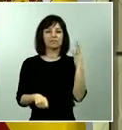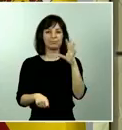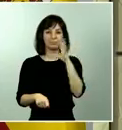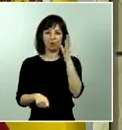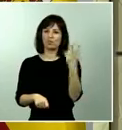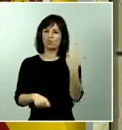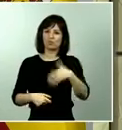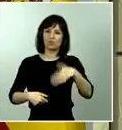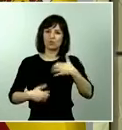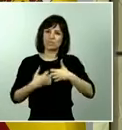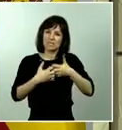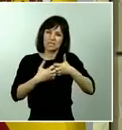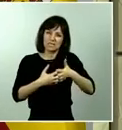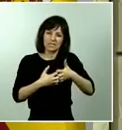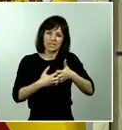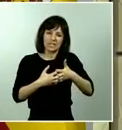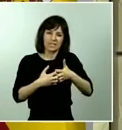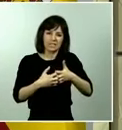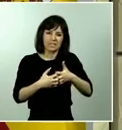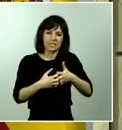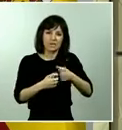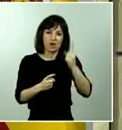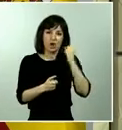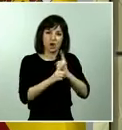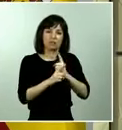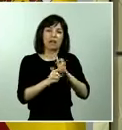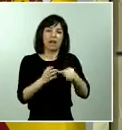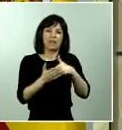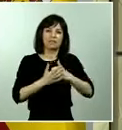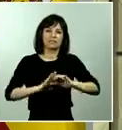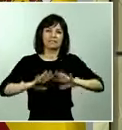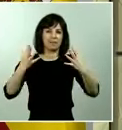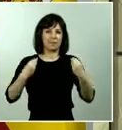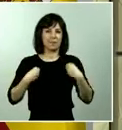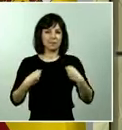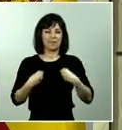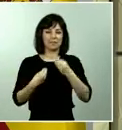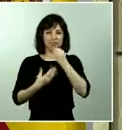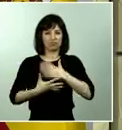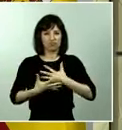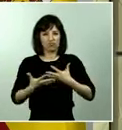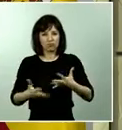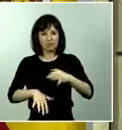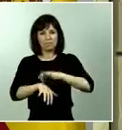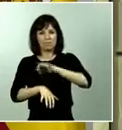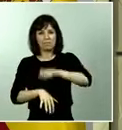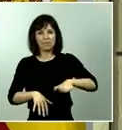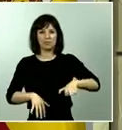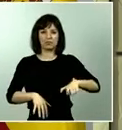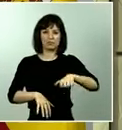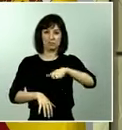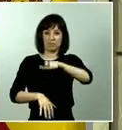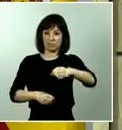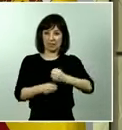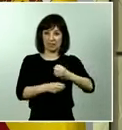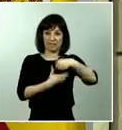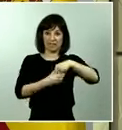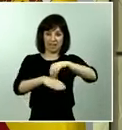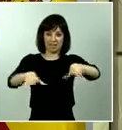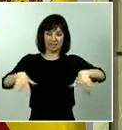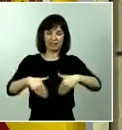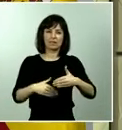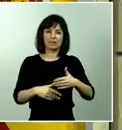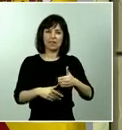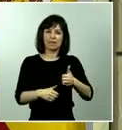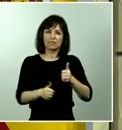muerte y salvando muchas vidas con muchísima generosidad a sus médicos, a su personal sanitario. Y ahí, en primera línea, hemos